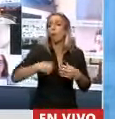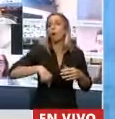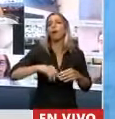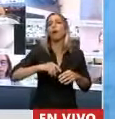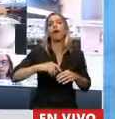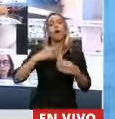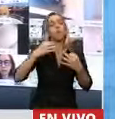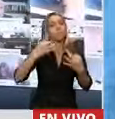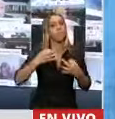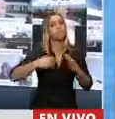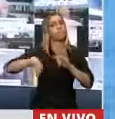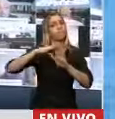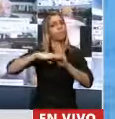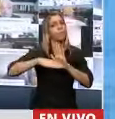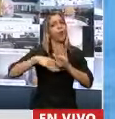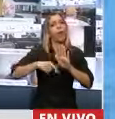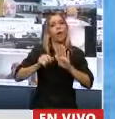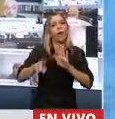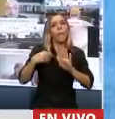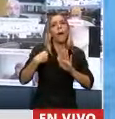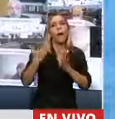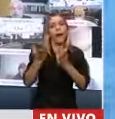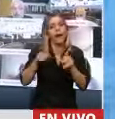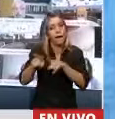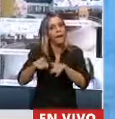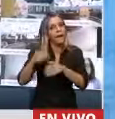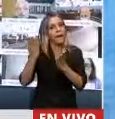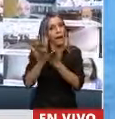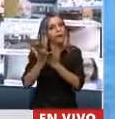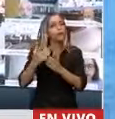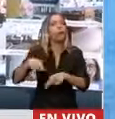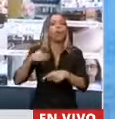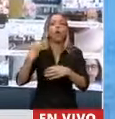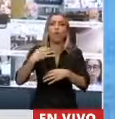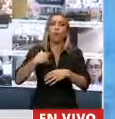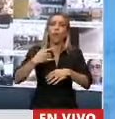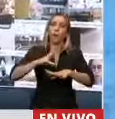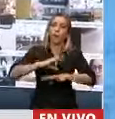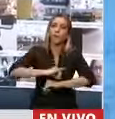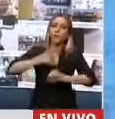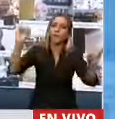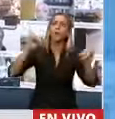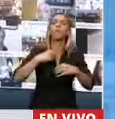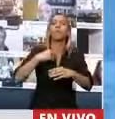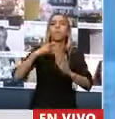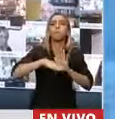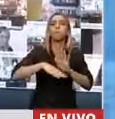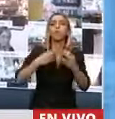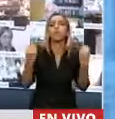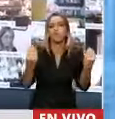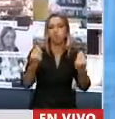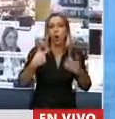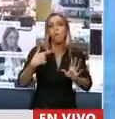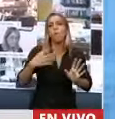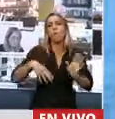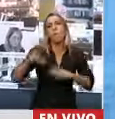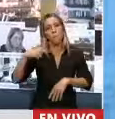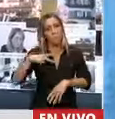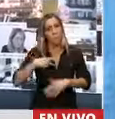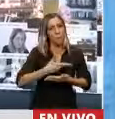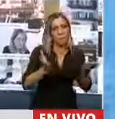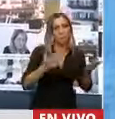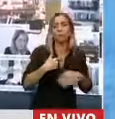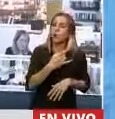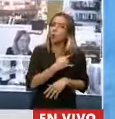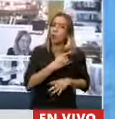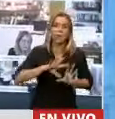de formación de todos los fonaudiólogos a lo largo y a ancho del país en las universidades nacionales y privadas. En San Luis, con